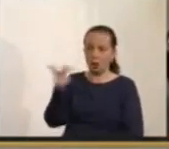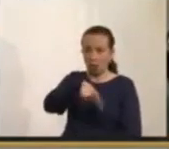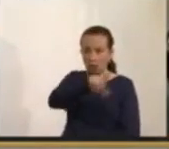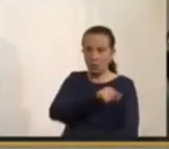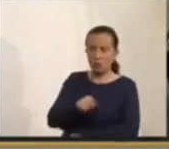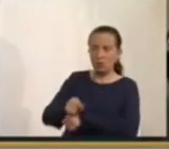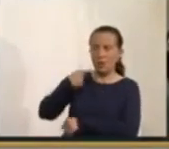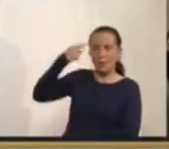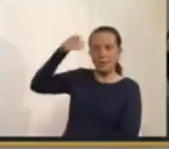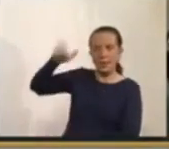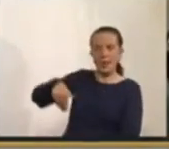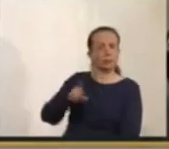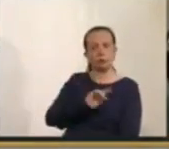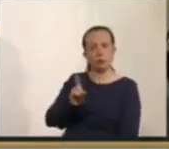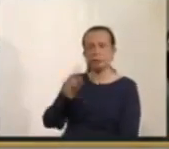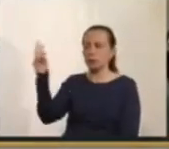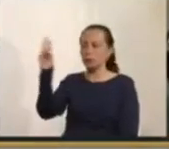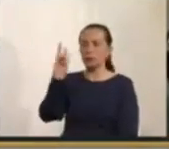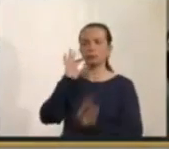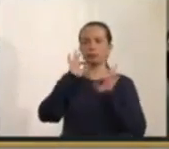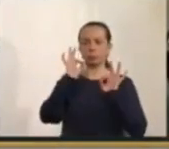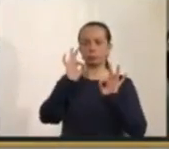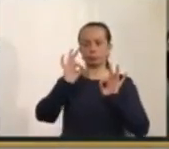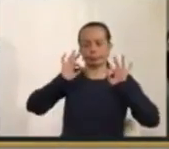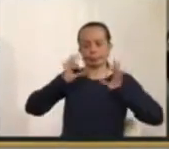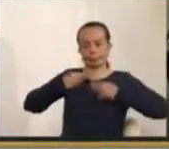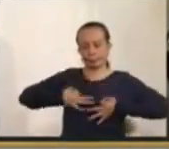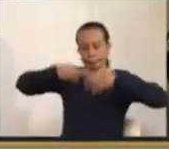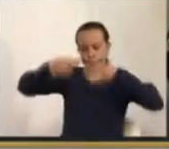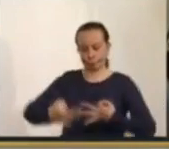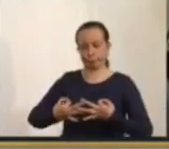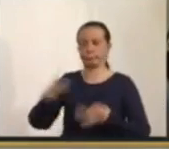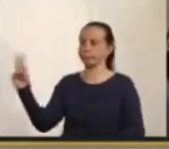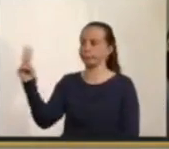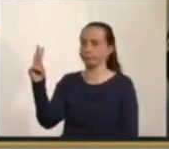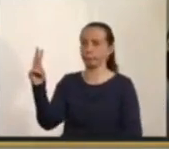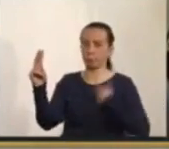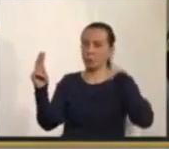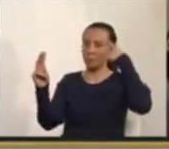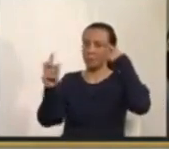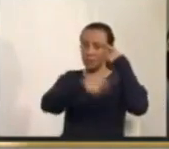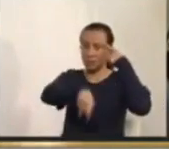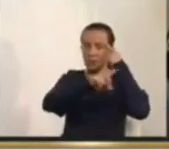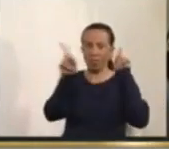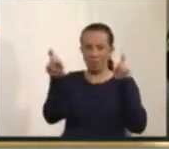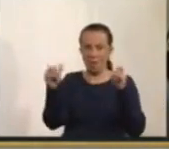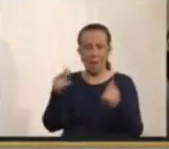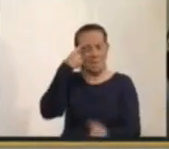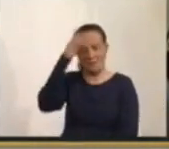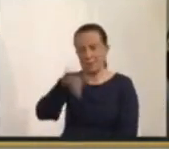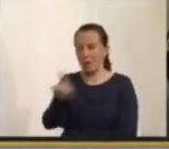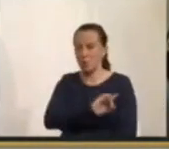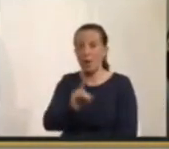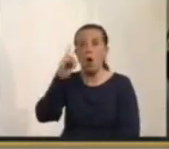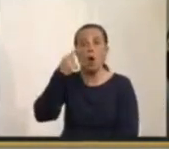todos los puntos de vista. Yo creo que para el tema que se ha hablado hoy aquí hay un malentendido. Acuerdo